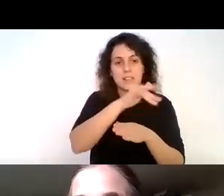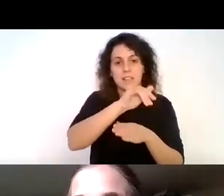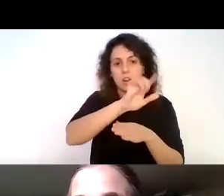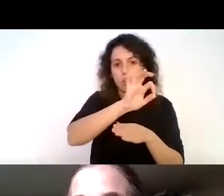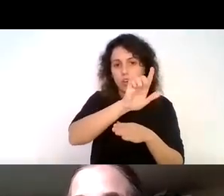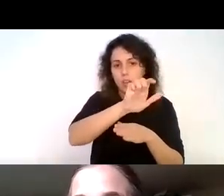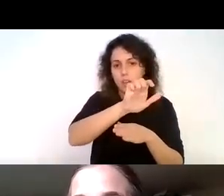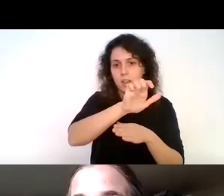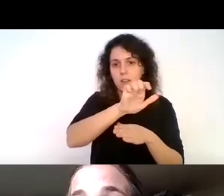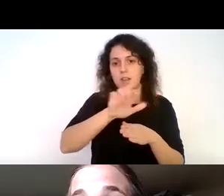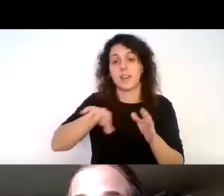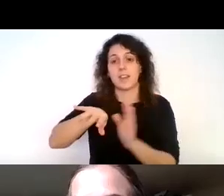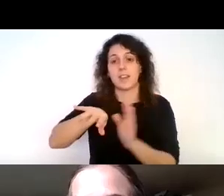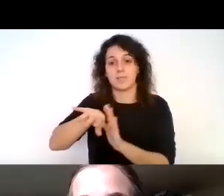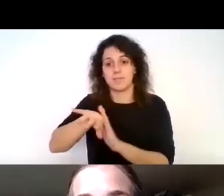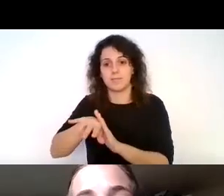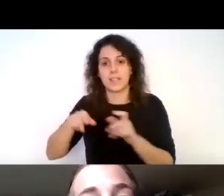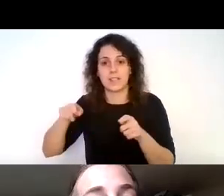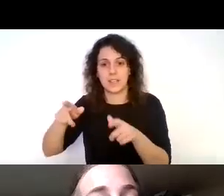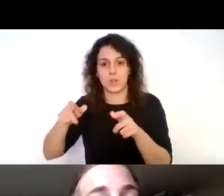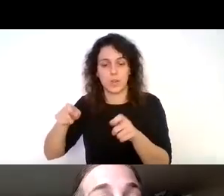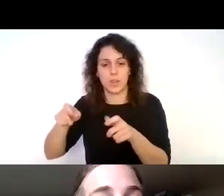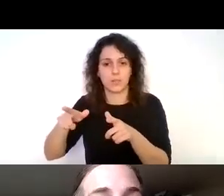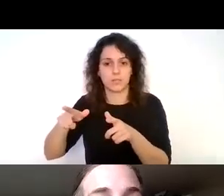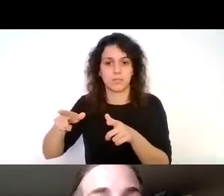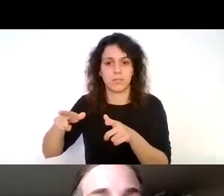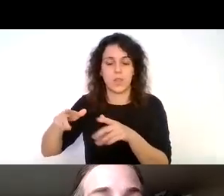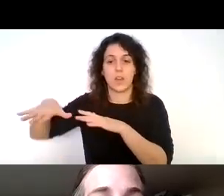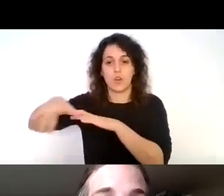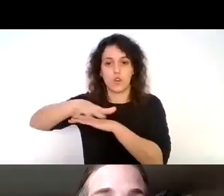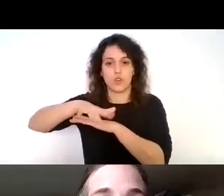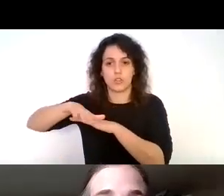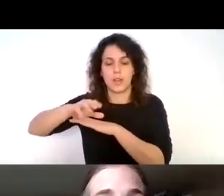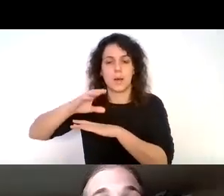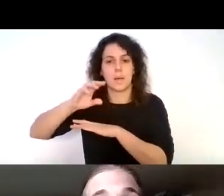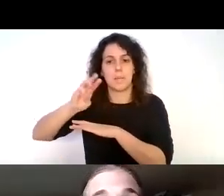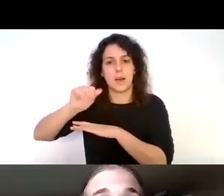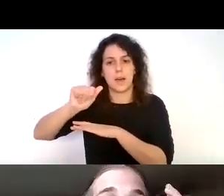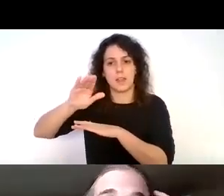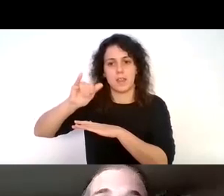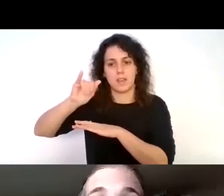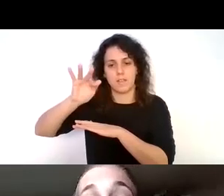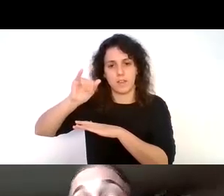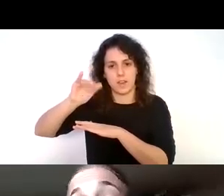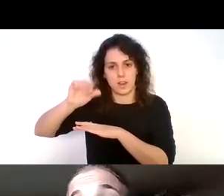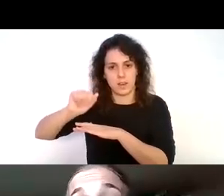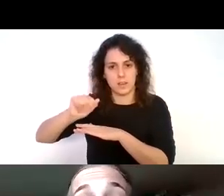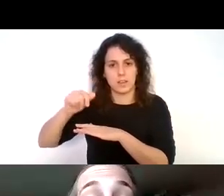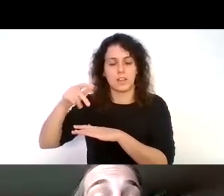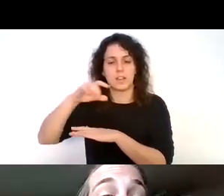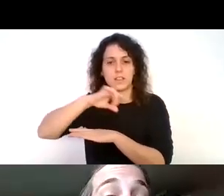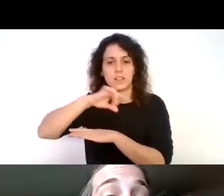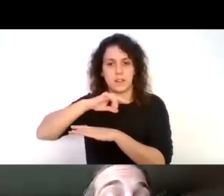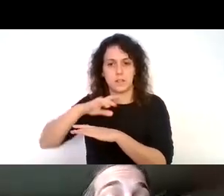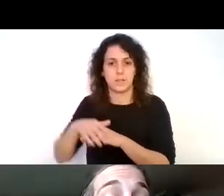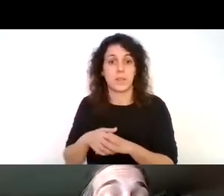de rueda en borde de playa de la costa pacífica de Chiloé entonces como les decía cinco personas